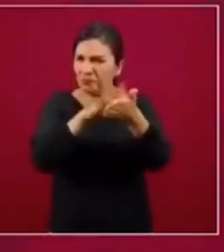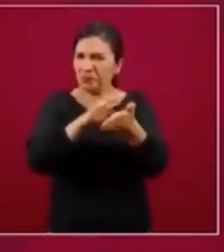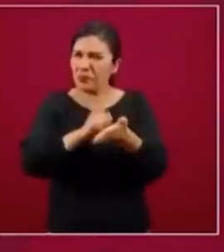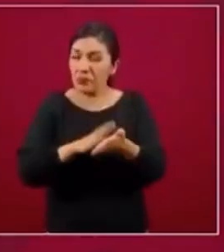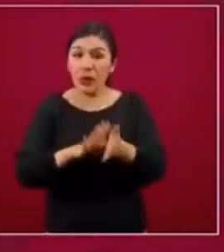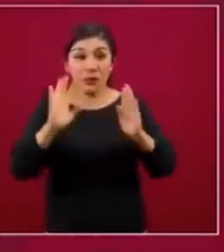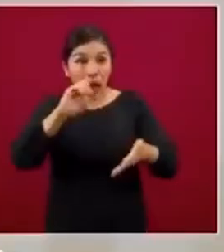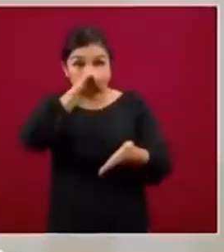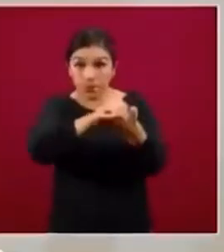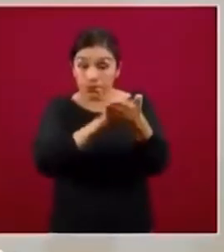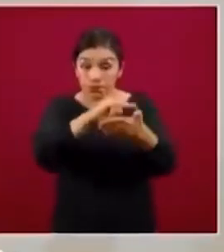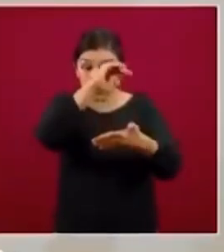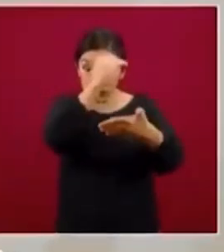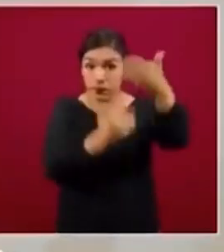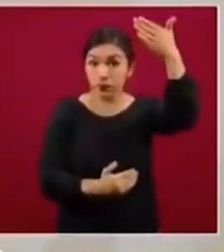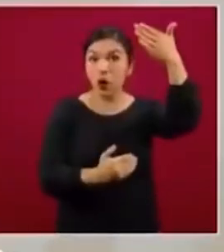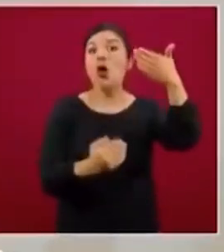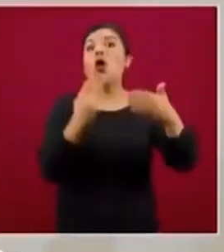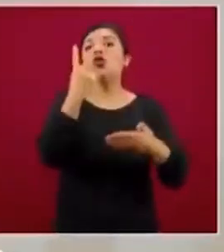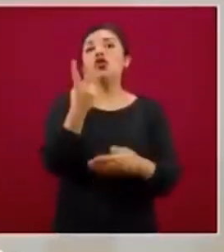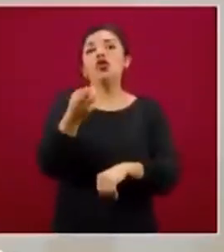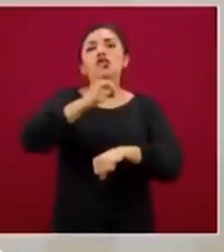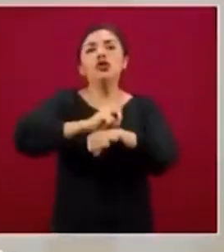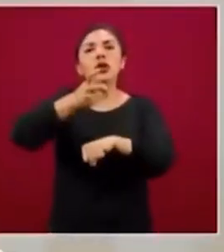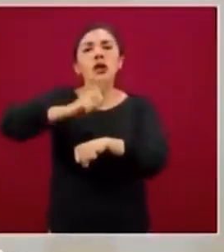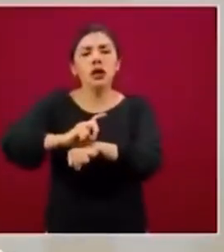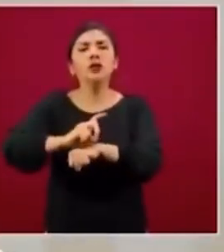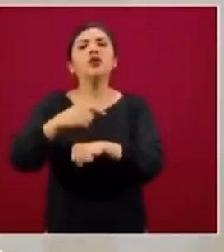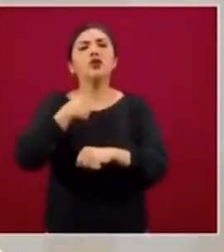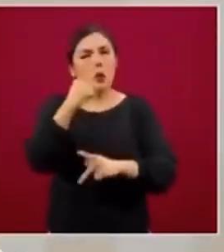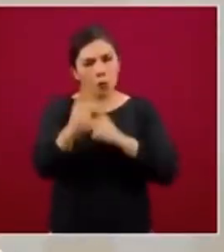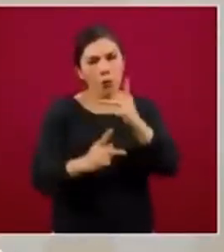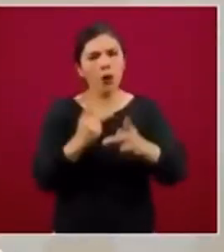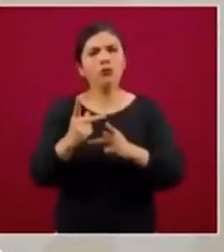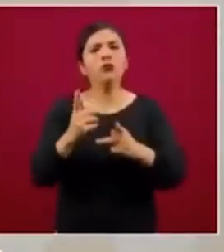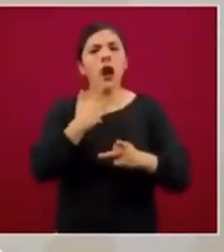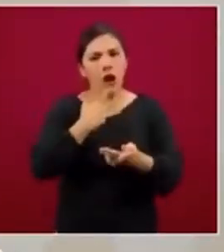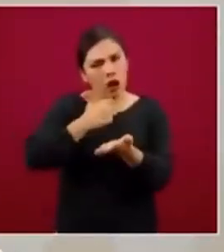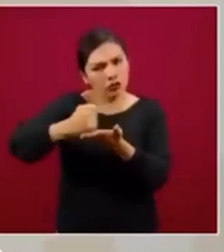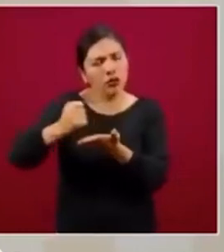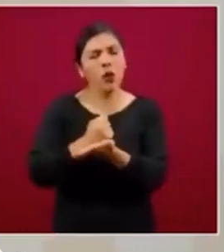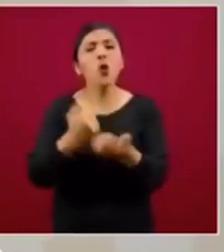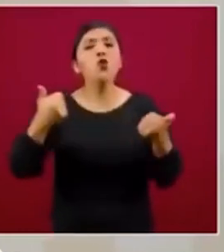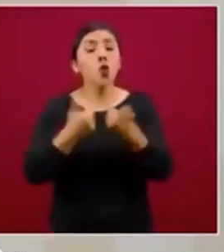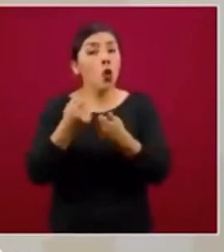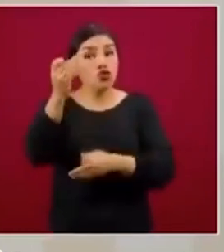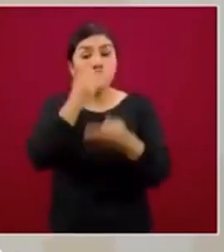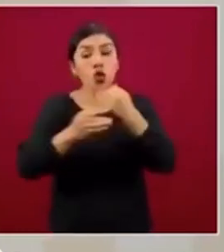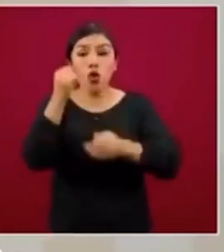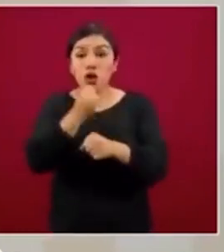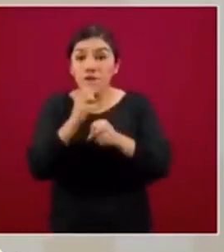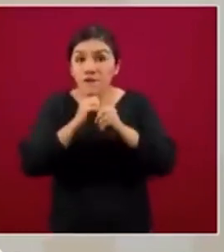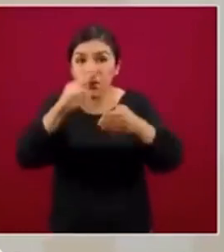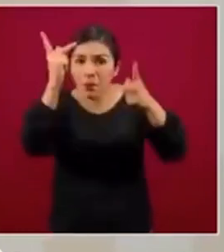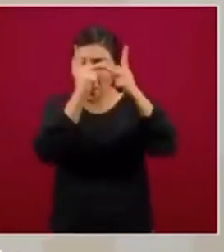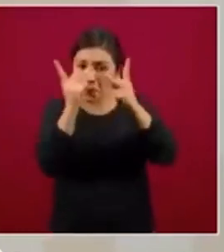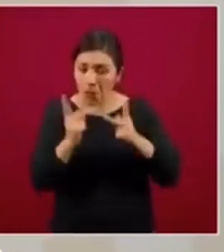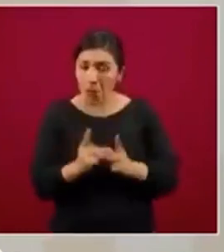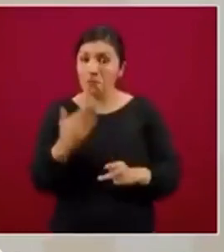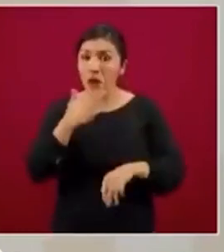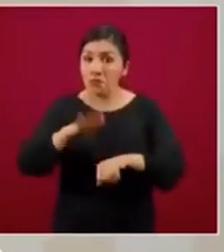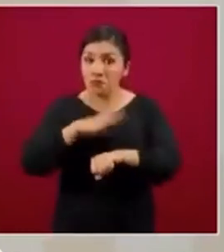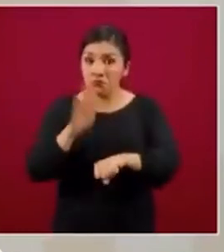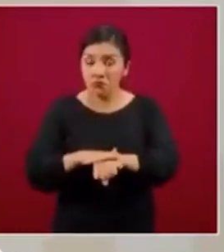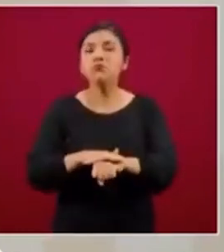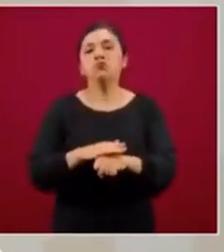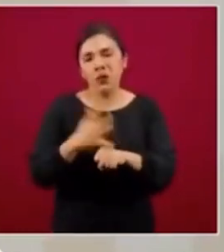inscritos, en dos días les entregábamos el crédito siempre cuando todos los datos estuvieran correctos. Ahí